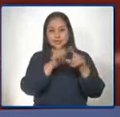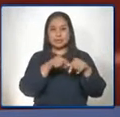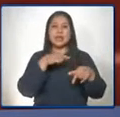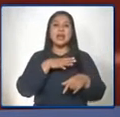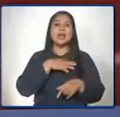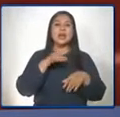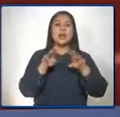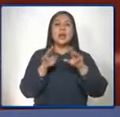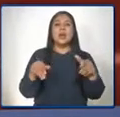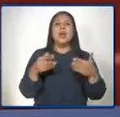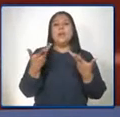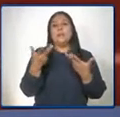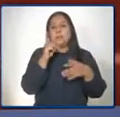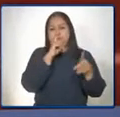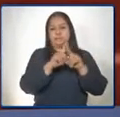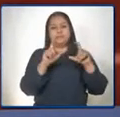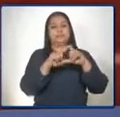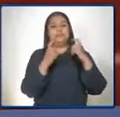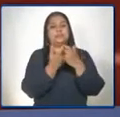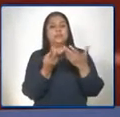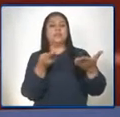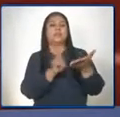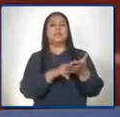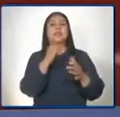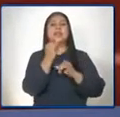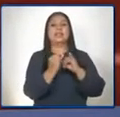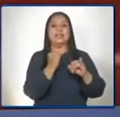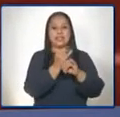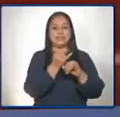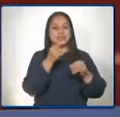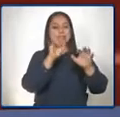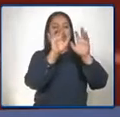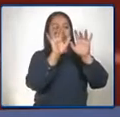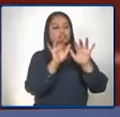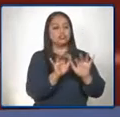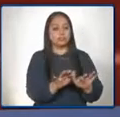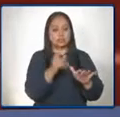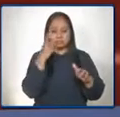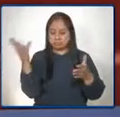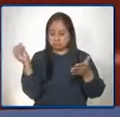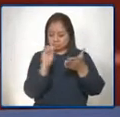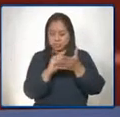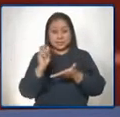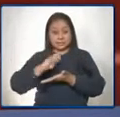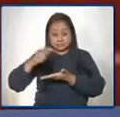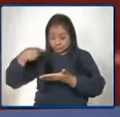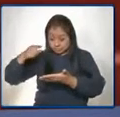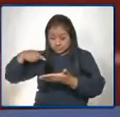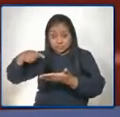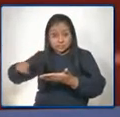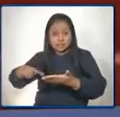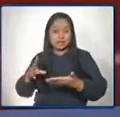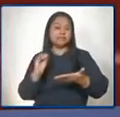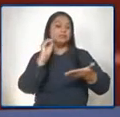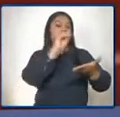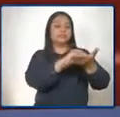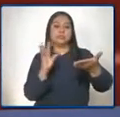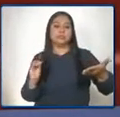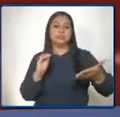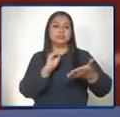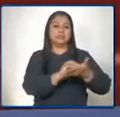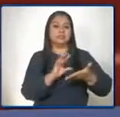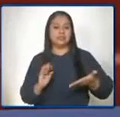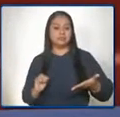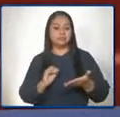el que los maestros van haciendo los registros y la actualización. También en el marco de la gestión de riesgo hemos